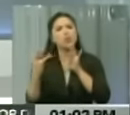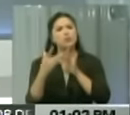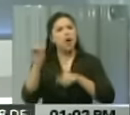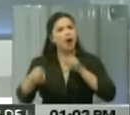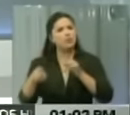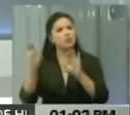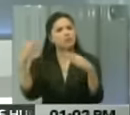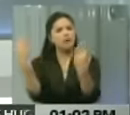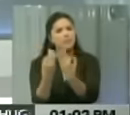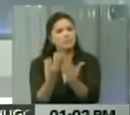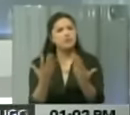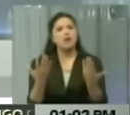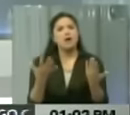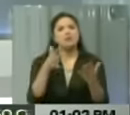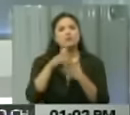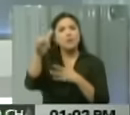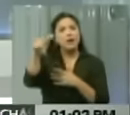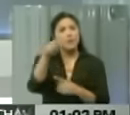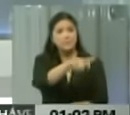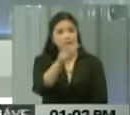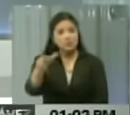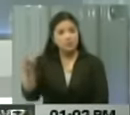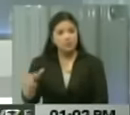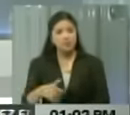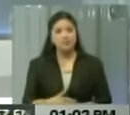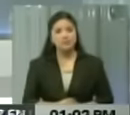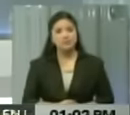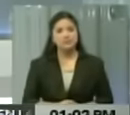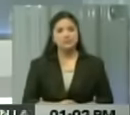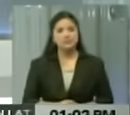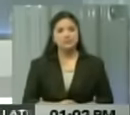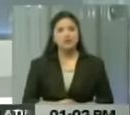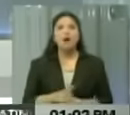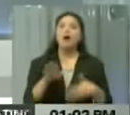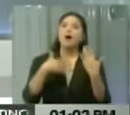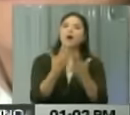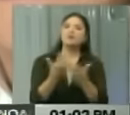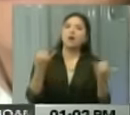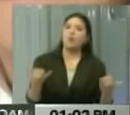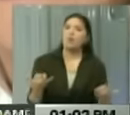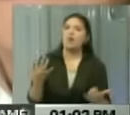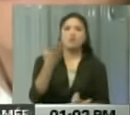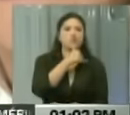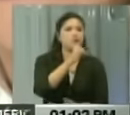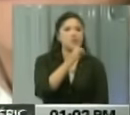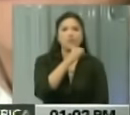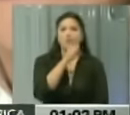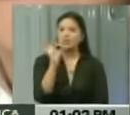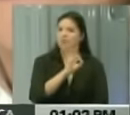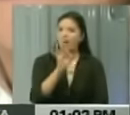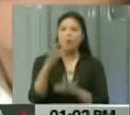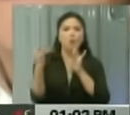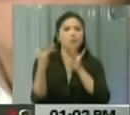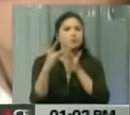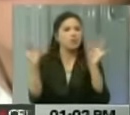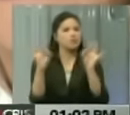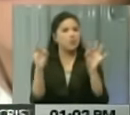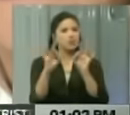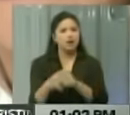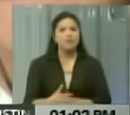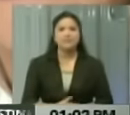con alguno de los familiares de estas personas? Hasta ahora no hemos tenido ningún contacto con